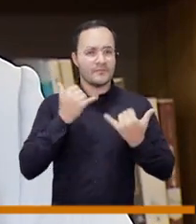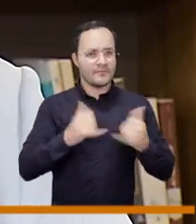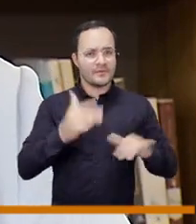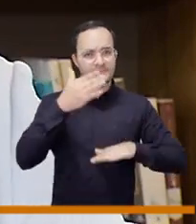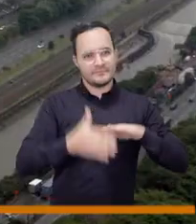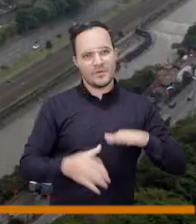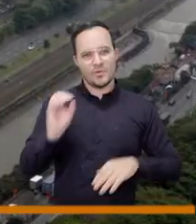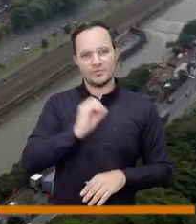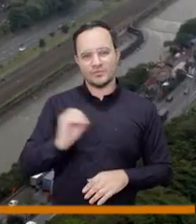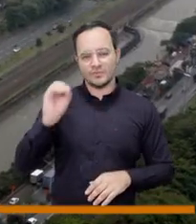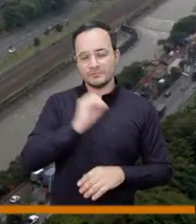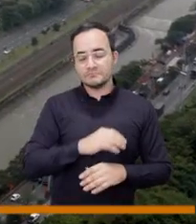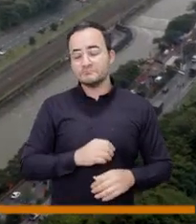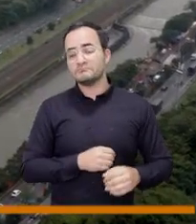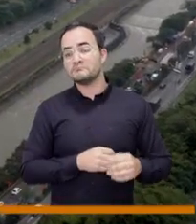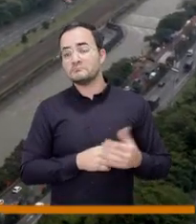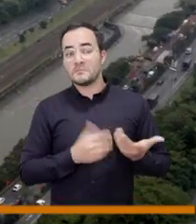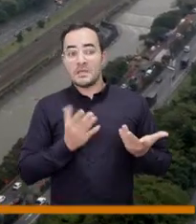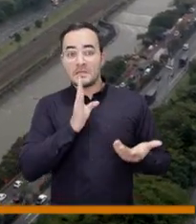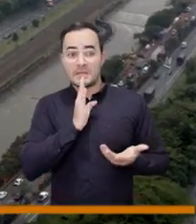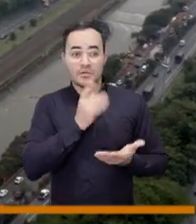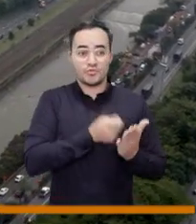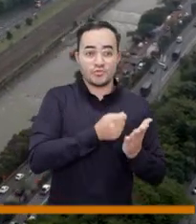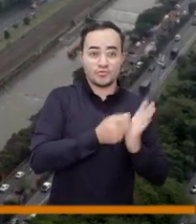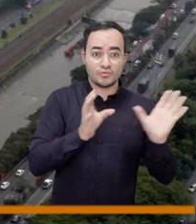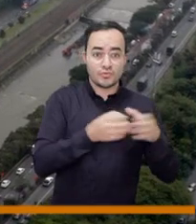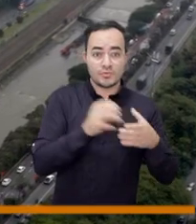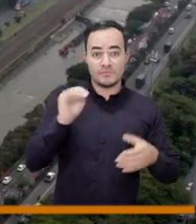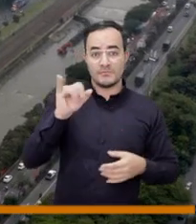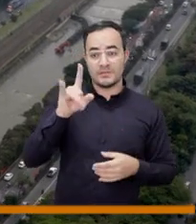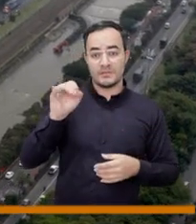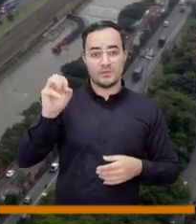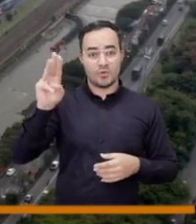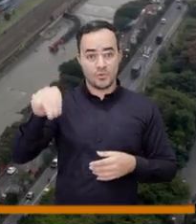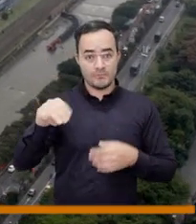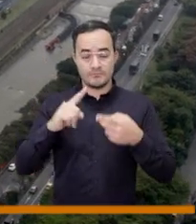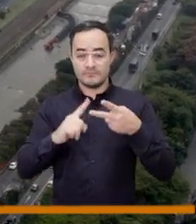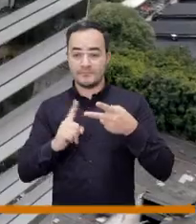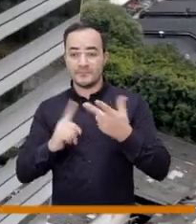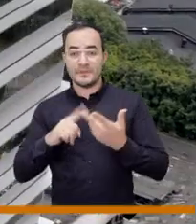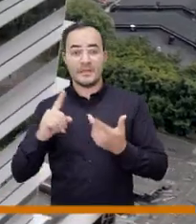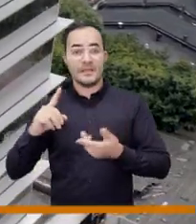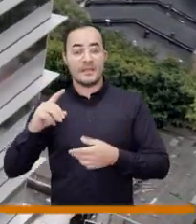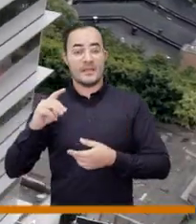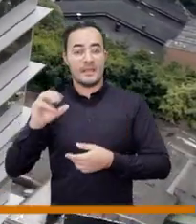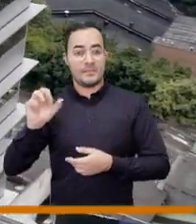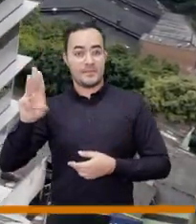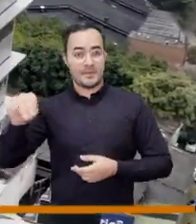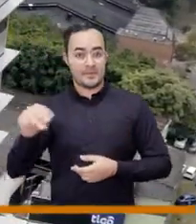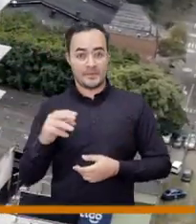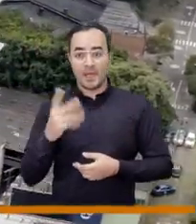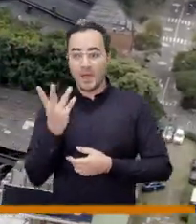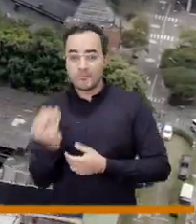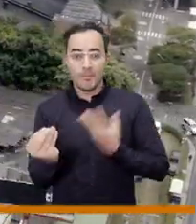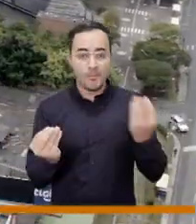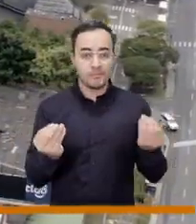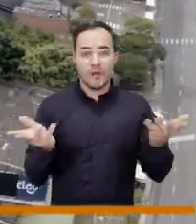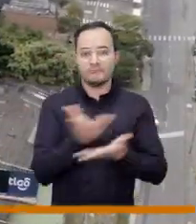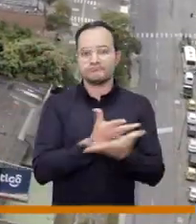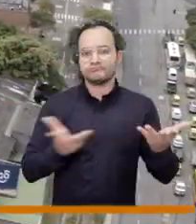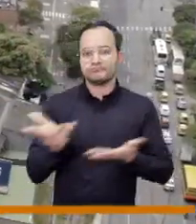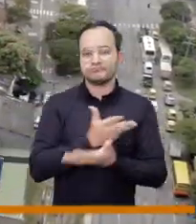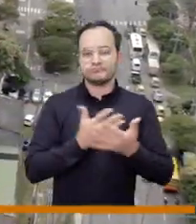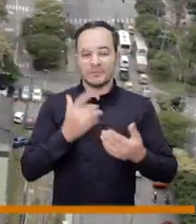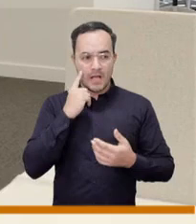para definir entre los socios que son milicon y epm que cuál es el paso a seguir y en ese paso a seguir